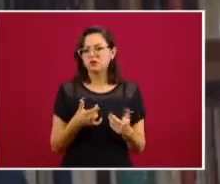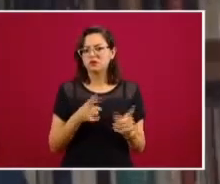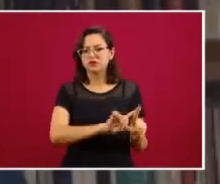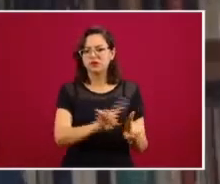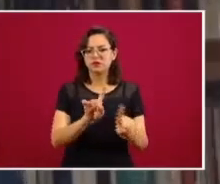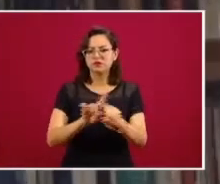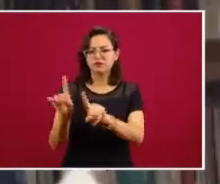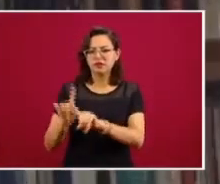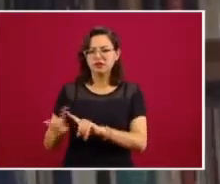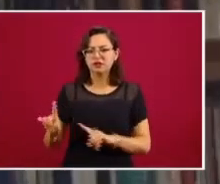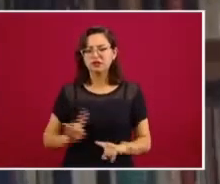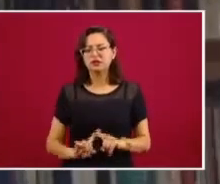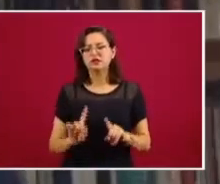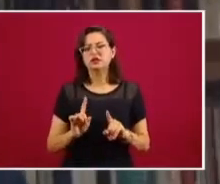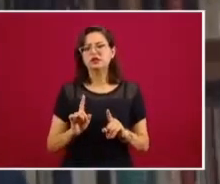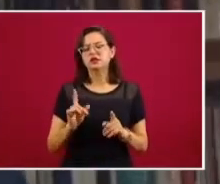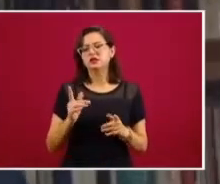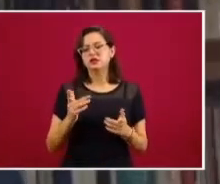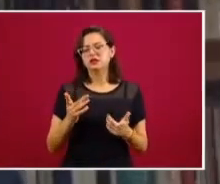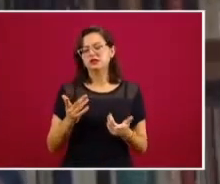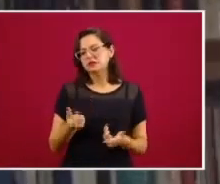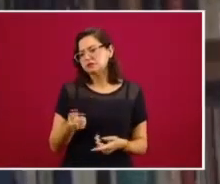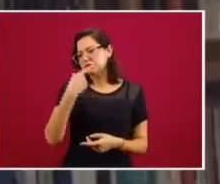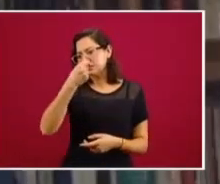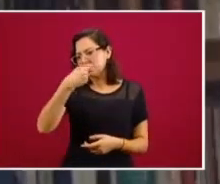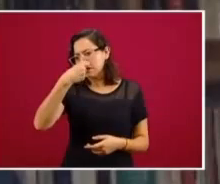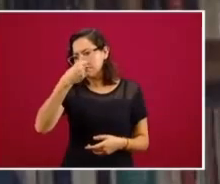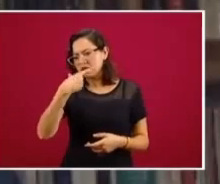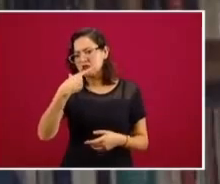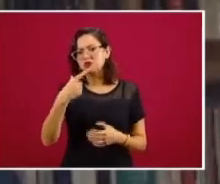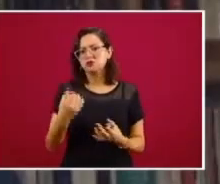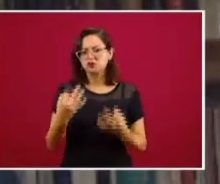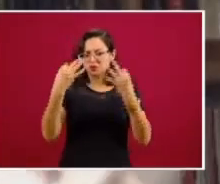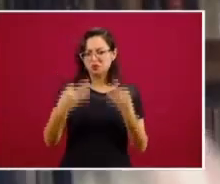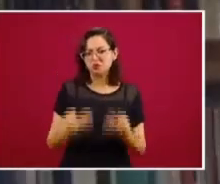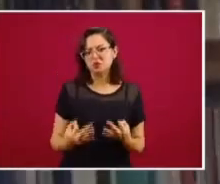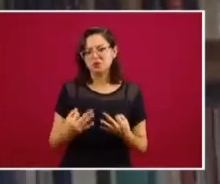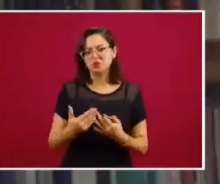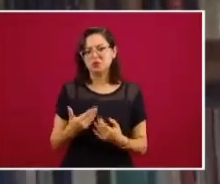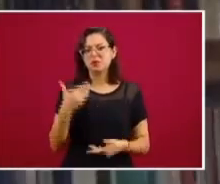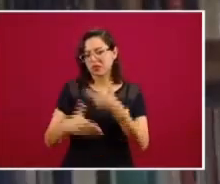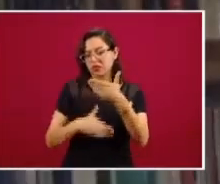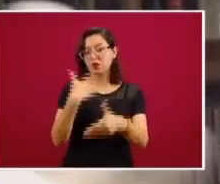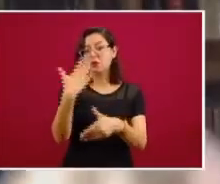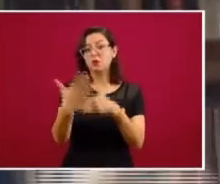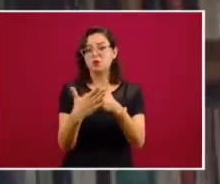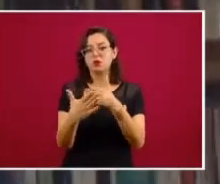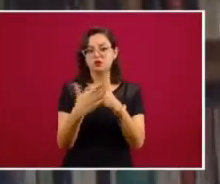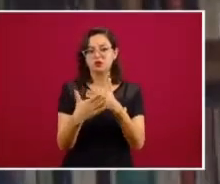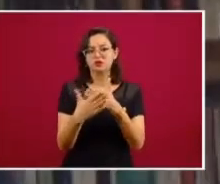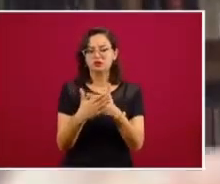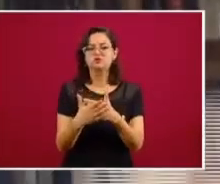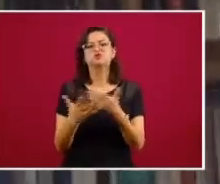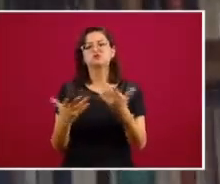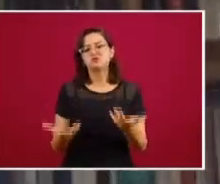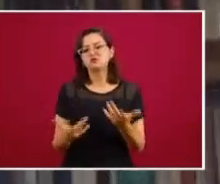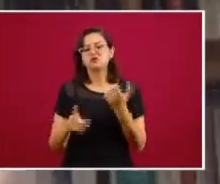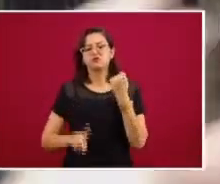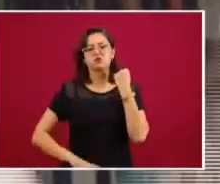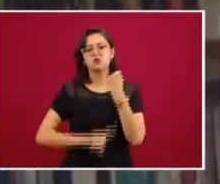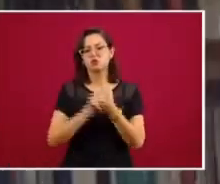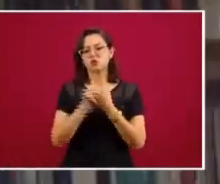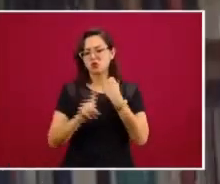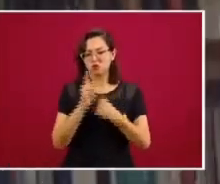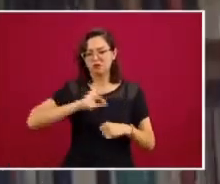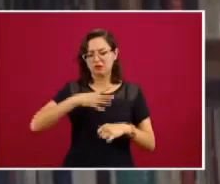científicamente eficaces. Y estas van a ser las soluciones finales a